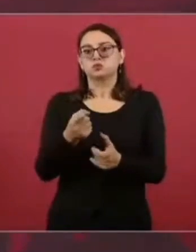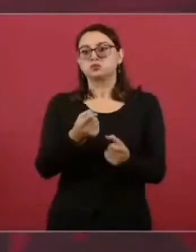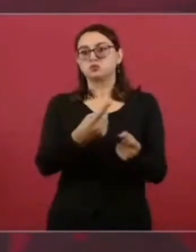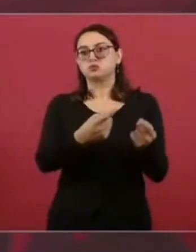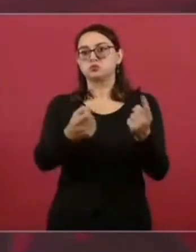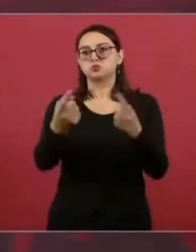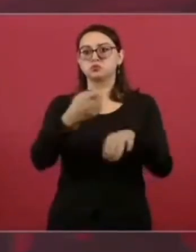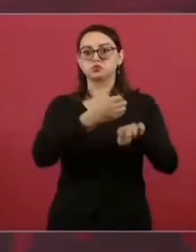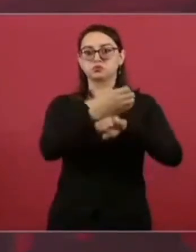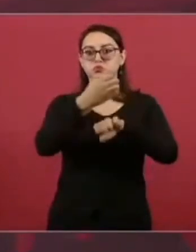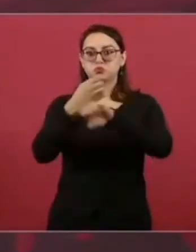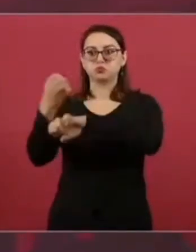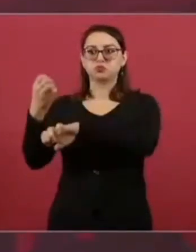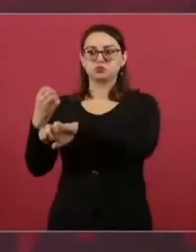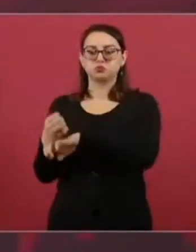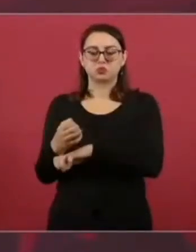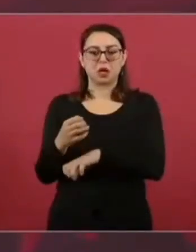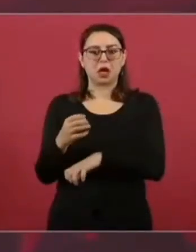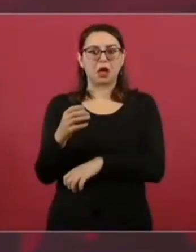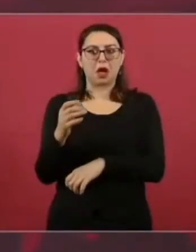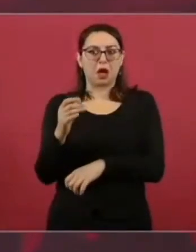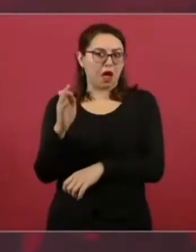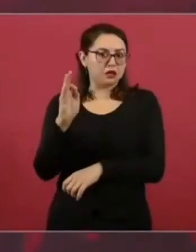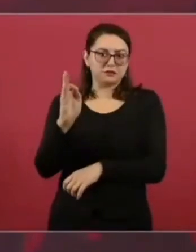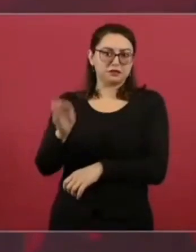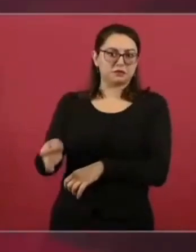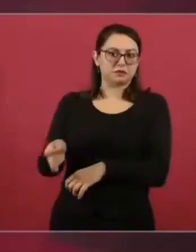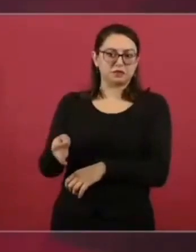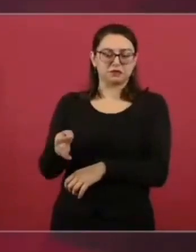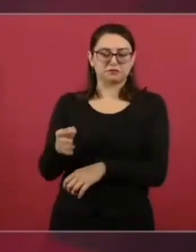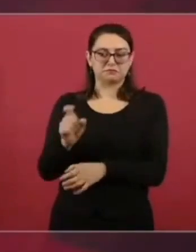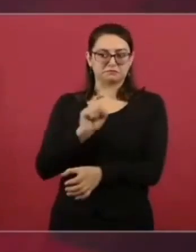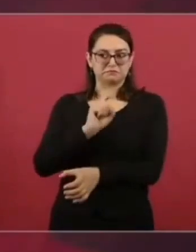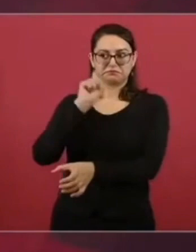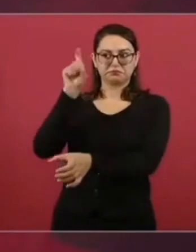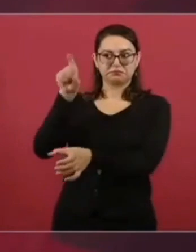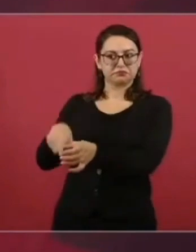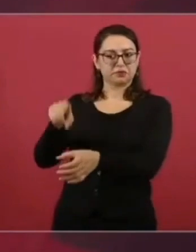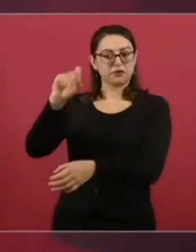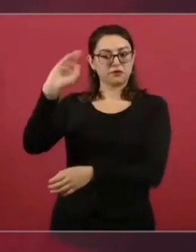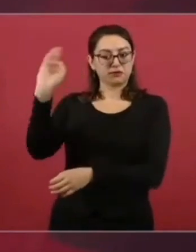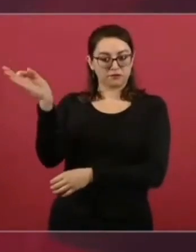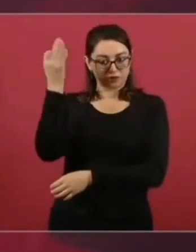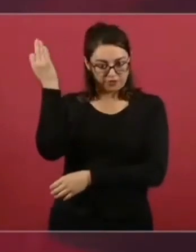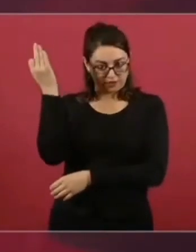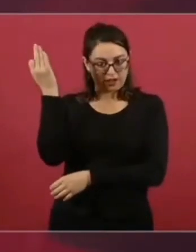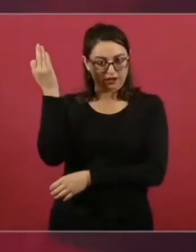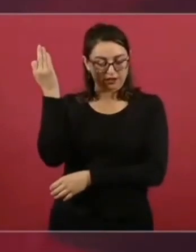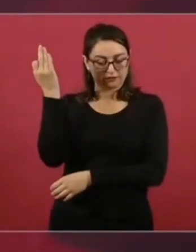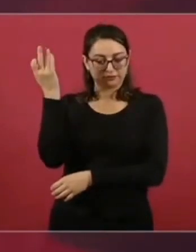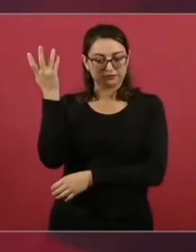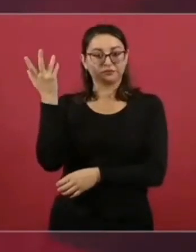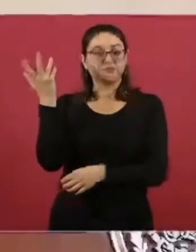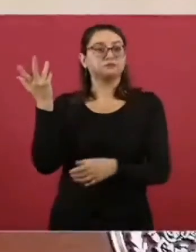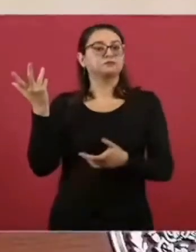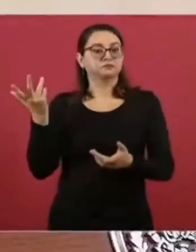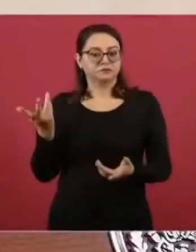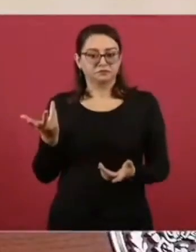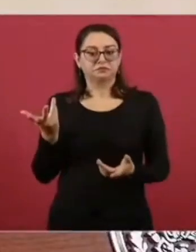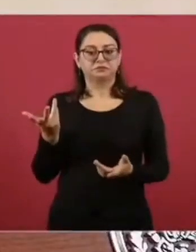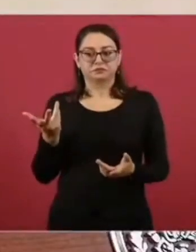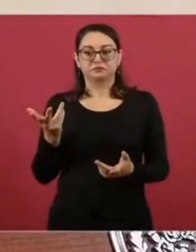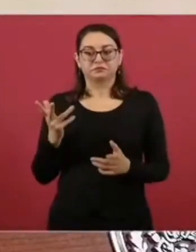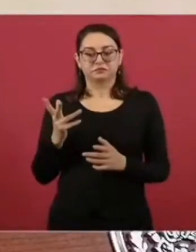el sistema de salud, ya se tienen los